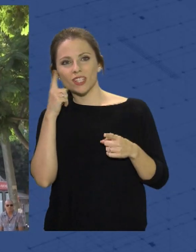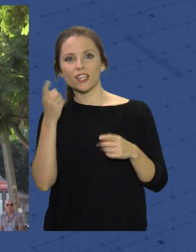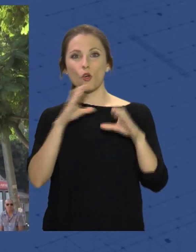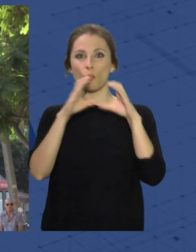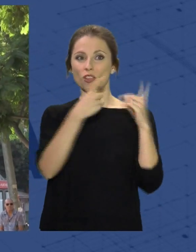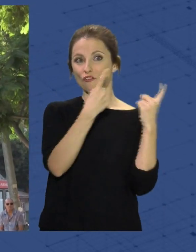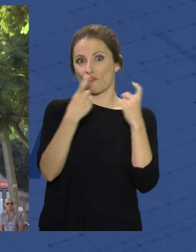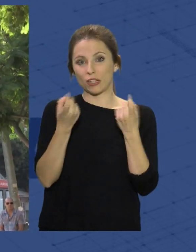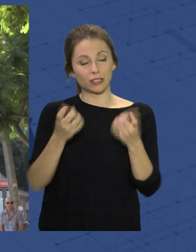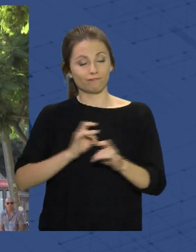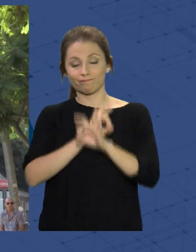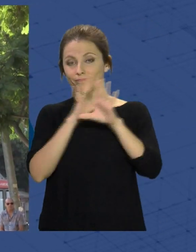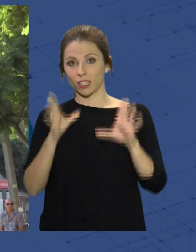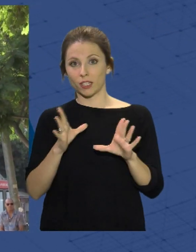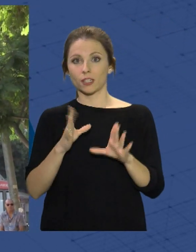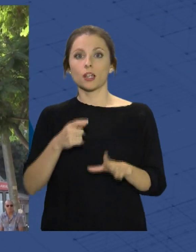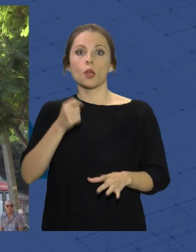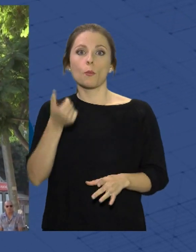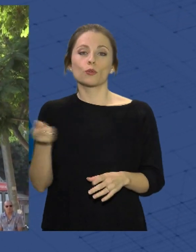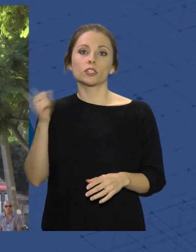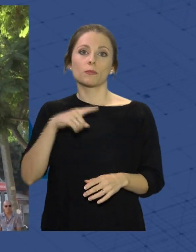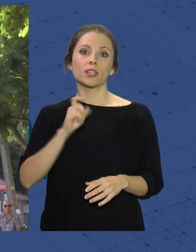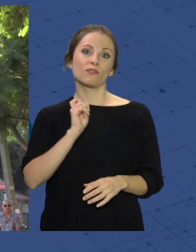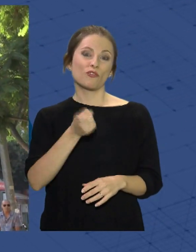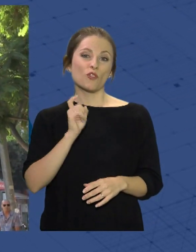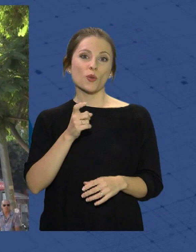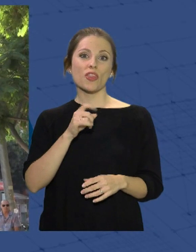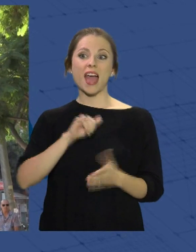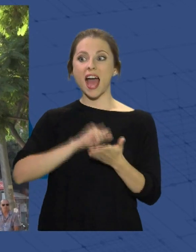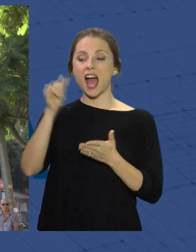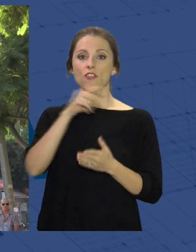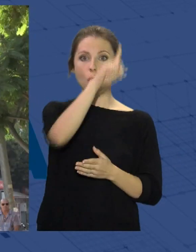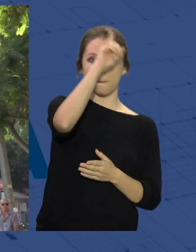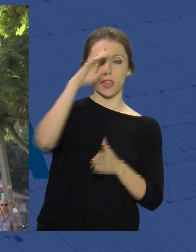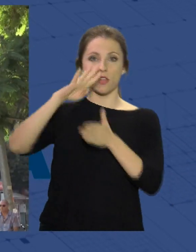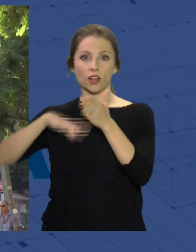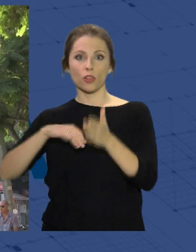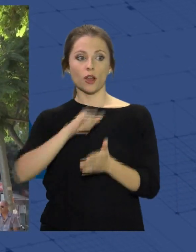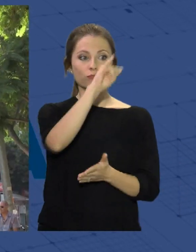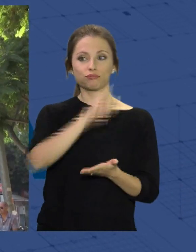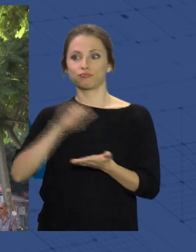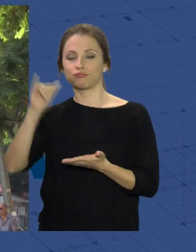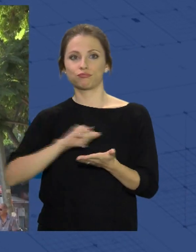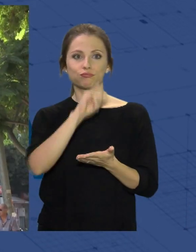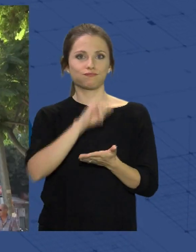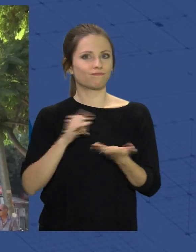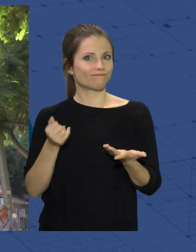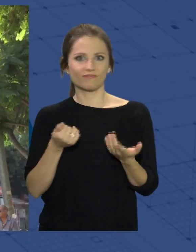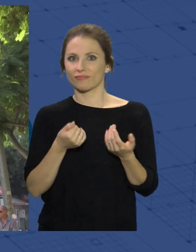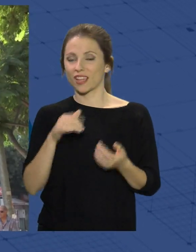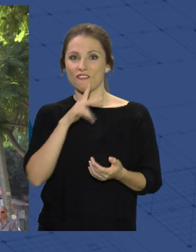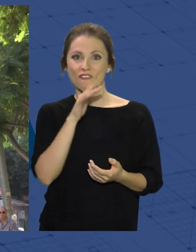evidente, tenemos muy poca frecuencia de avión con Madrid, con Barcelona, que son nuestros principales puentes aéreos